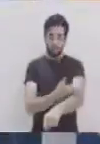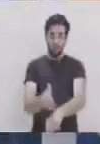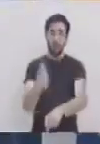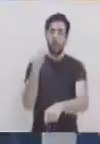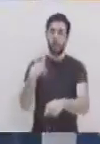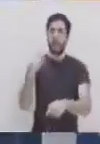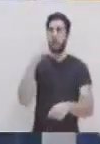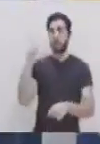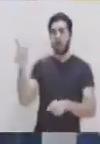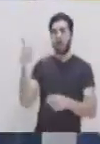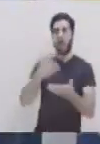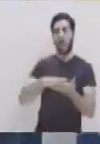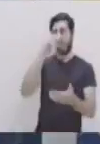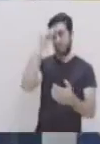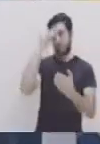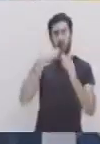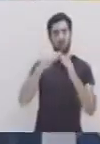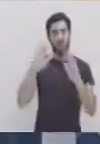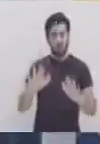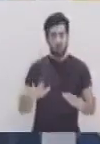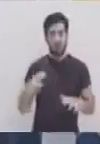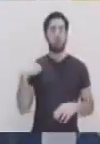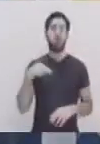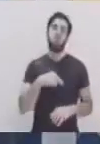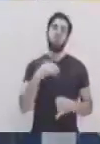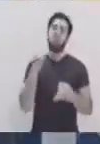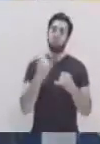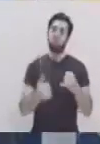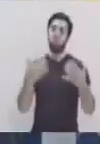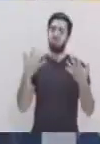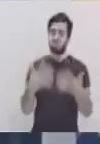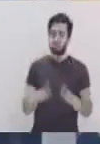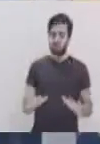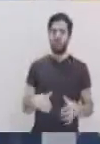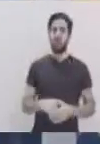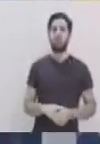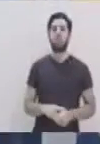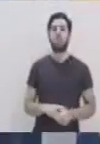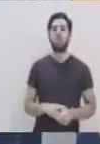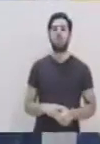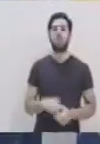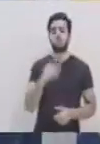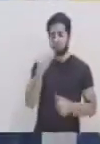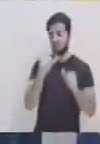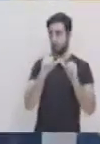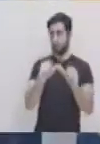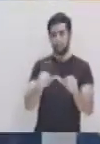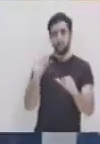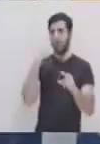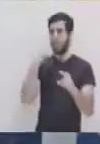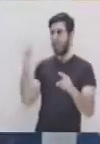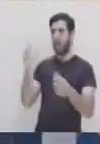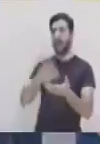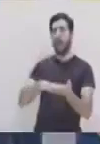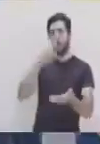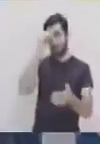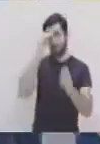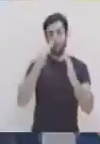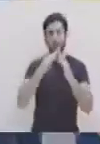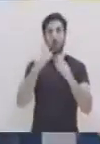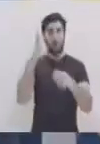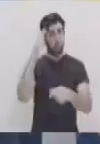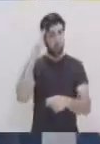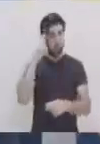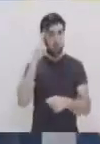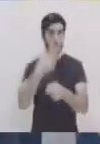Aprendo en Casa Guate. Y es así como llegamos al final del segmento de comunicación y lenguaje. No se muevan donde está. Ya seguimos con más de su programa. Y